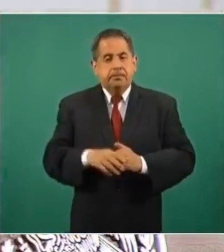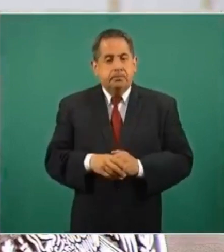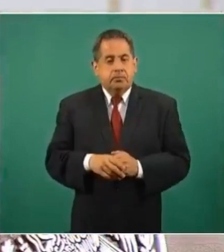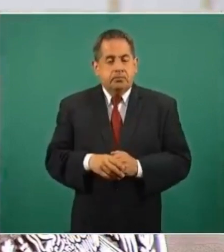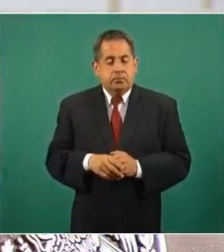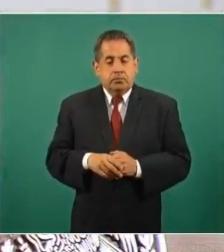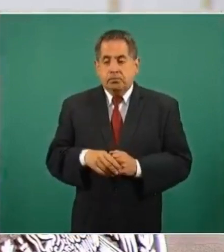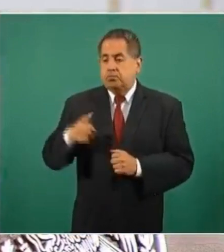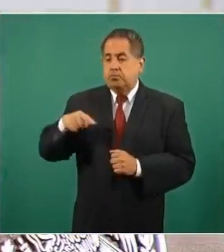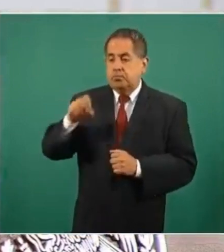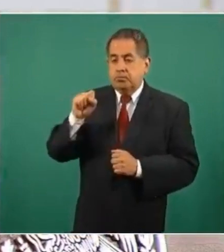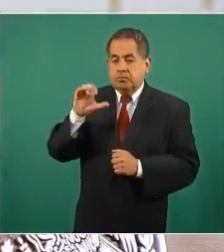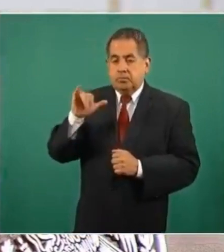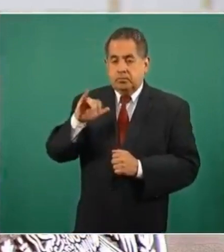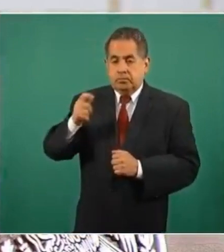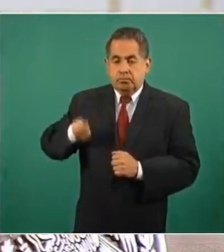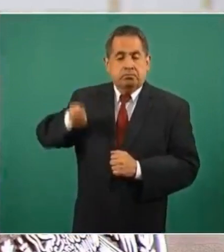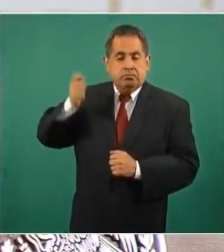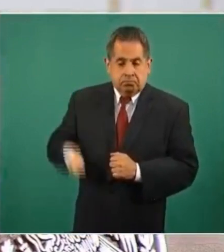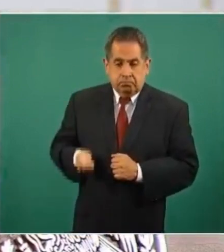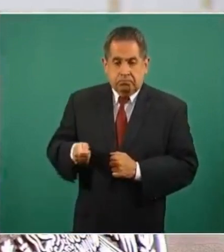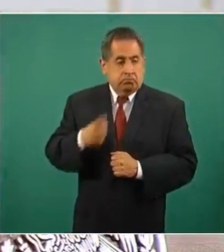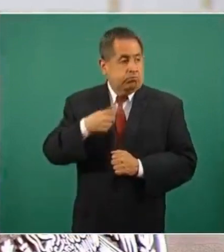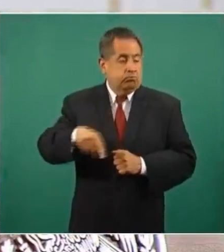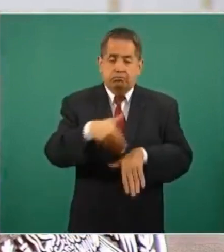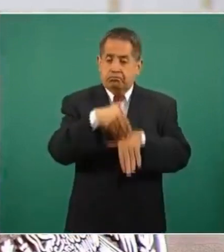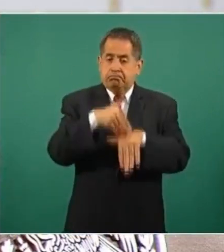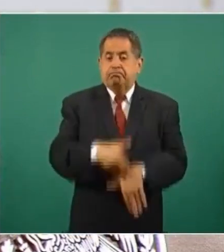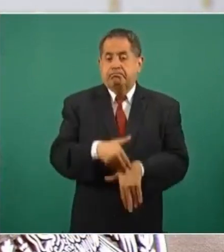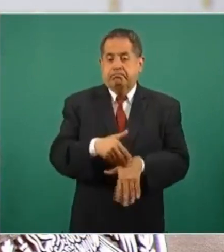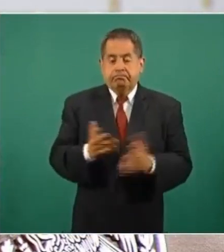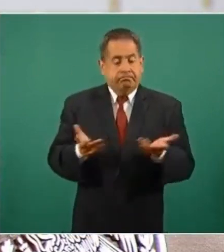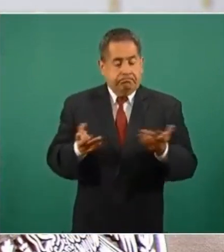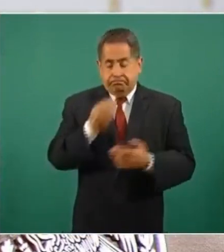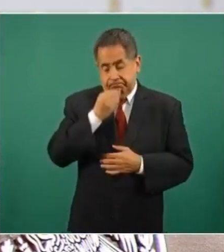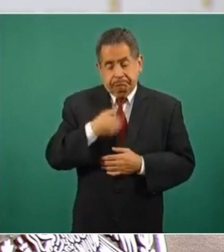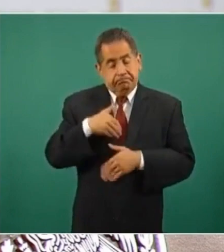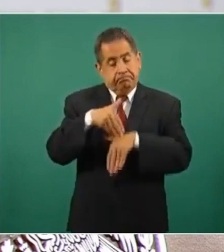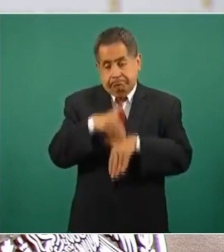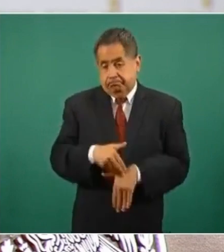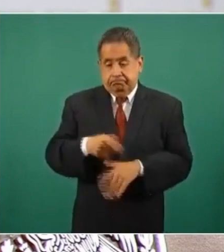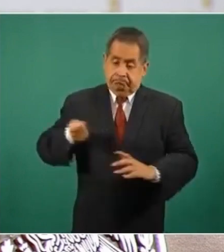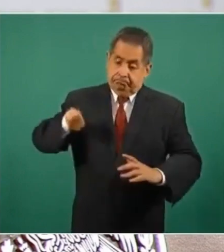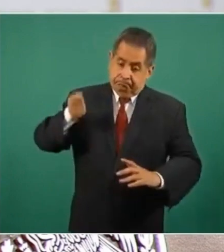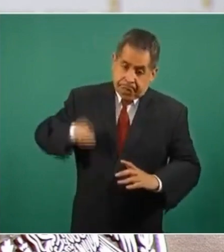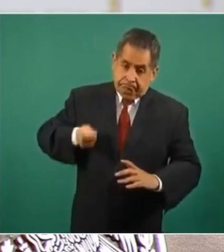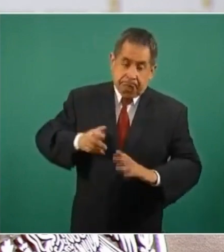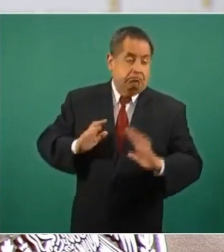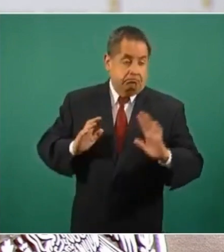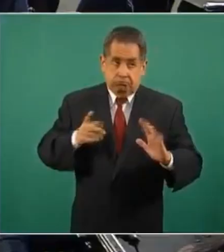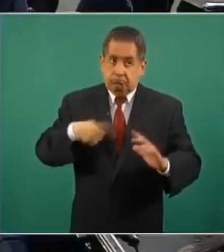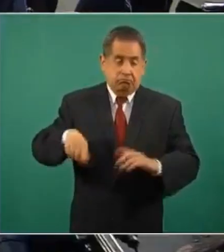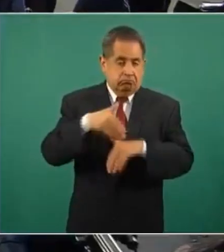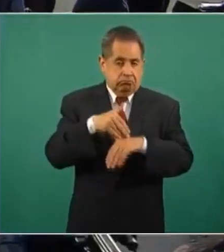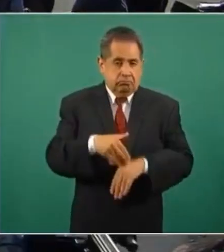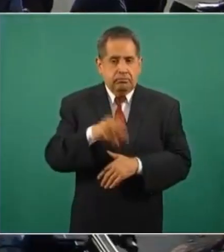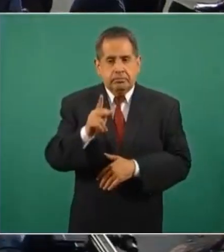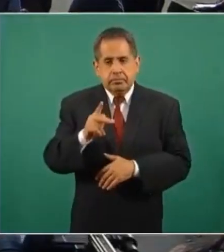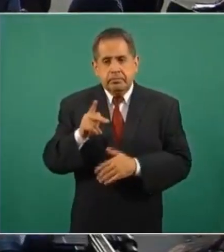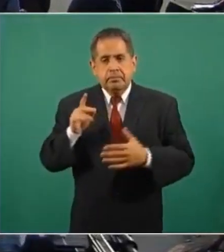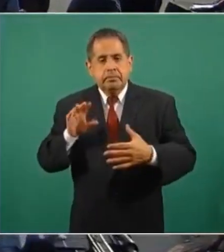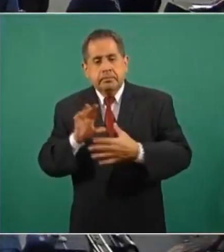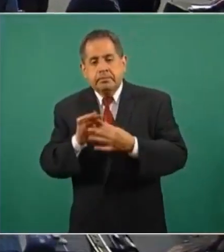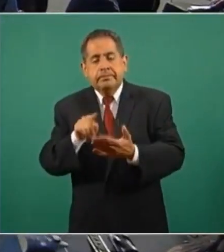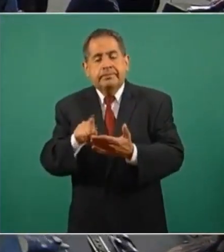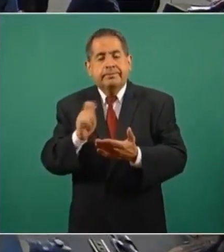las sentencias de la Corte se acatan y no hay manera de que no, se acatan. Sin embargo, estos eran acuerdos, este